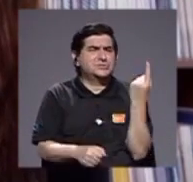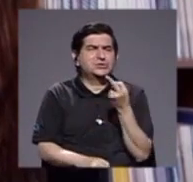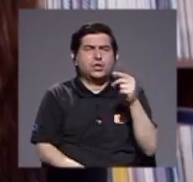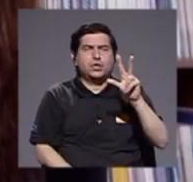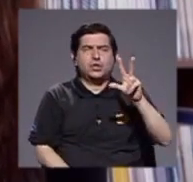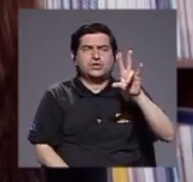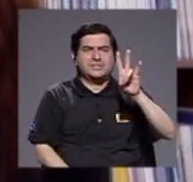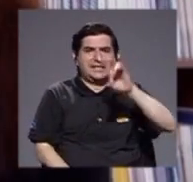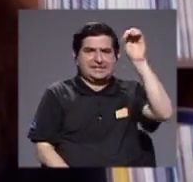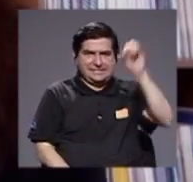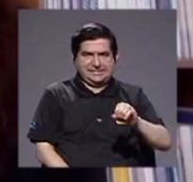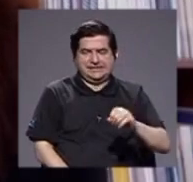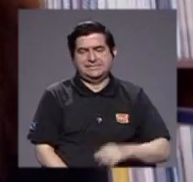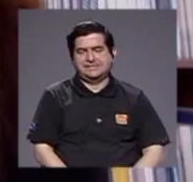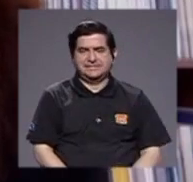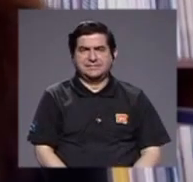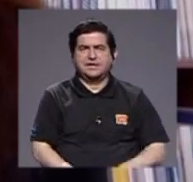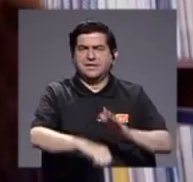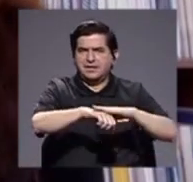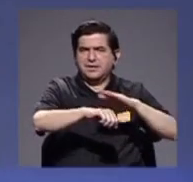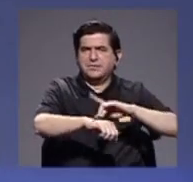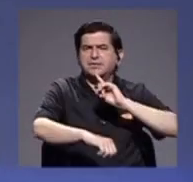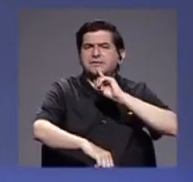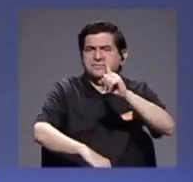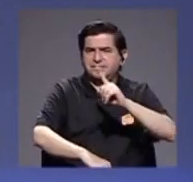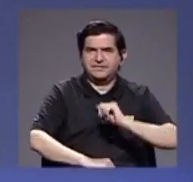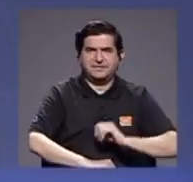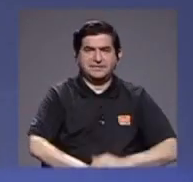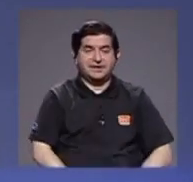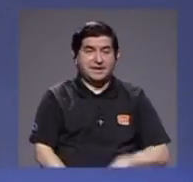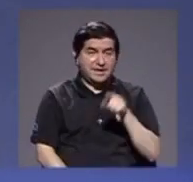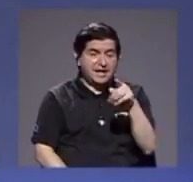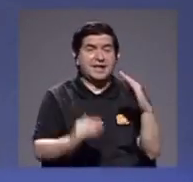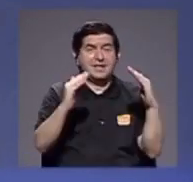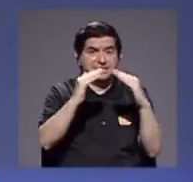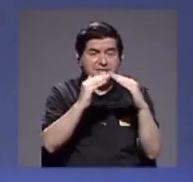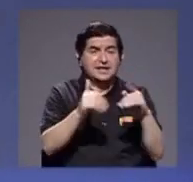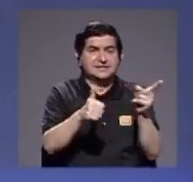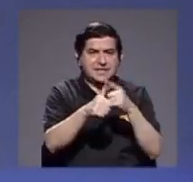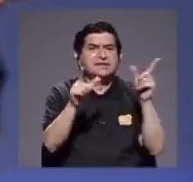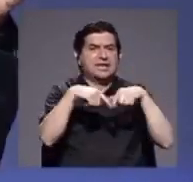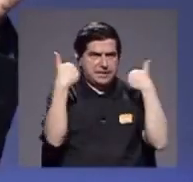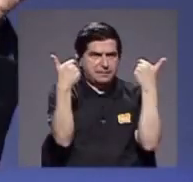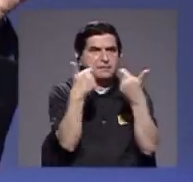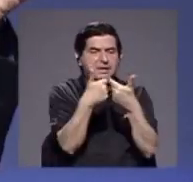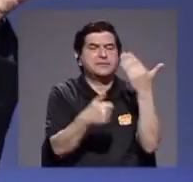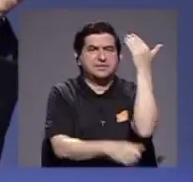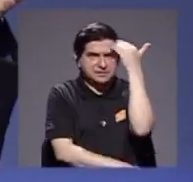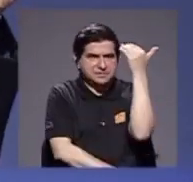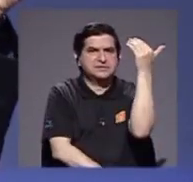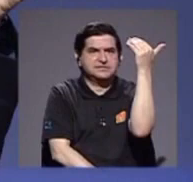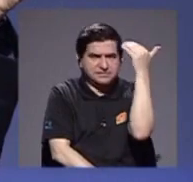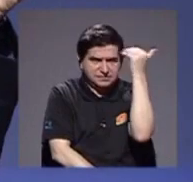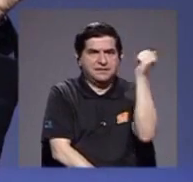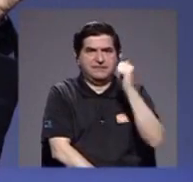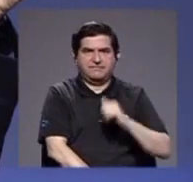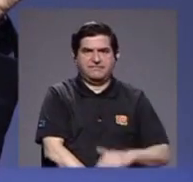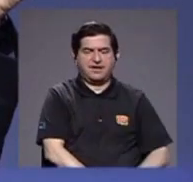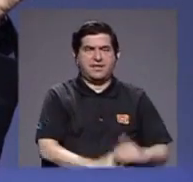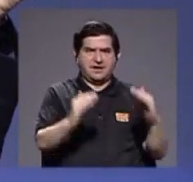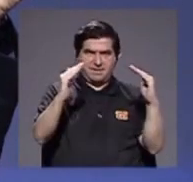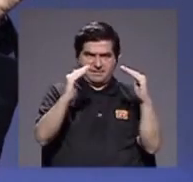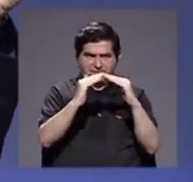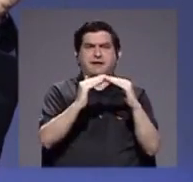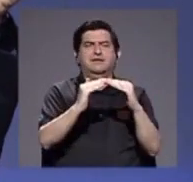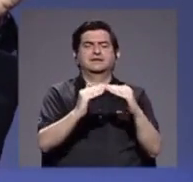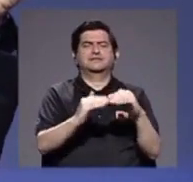Y déjeme decir una cosa, doña Isabel, esos hogares del primer quintil, lo sabemos, son los hogares